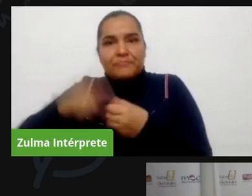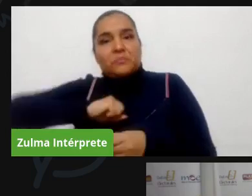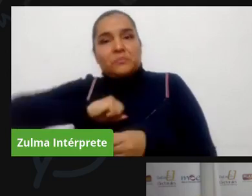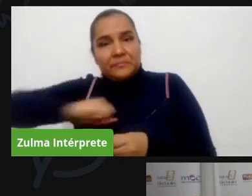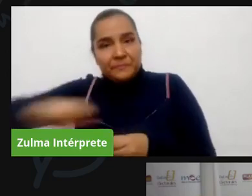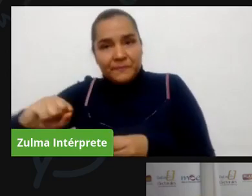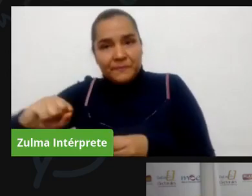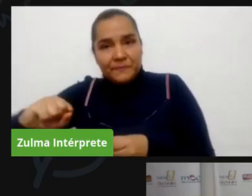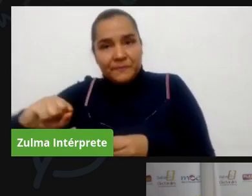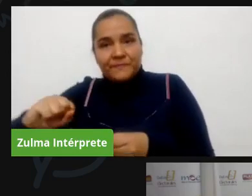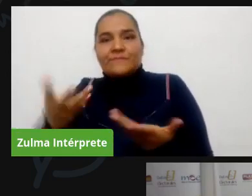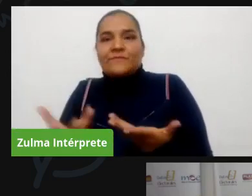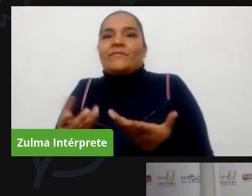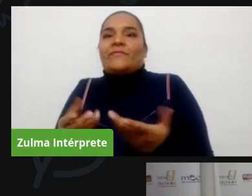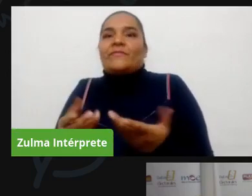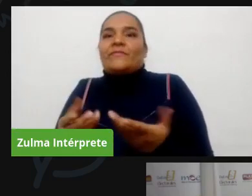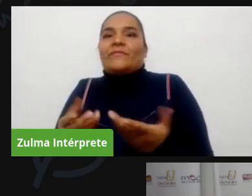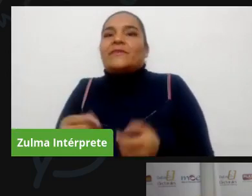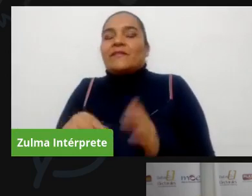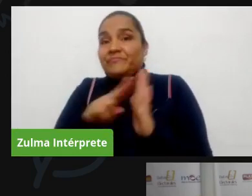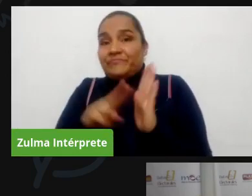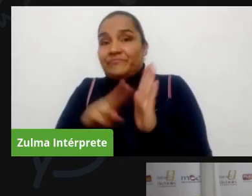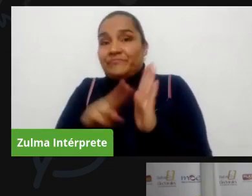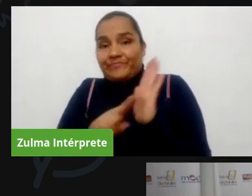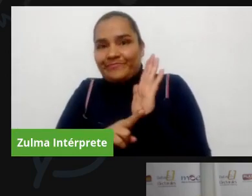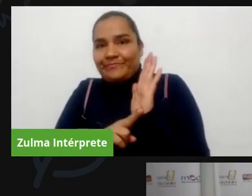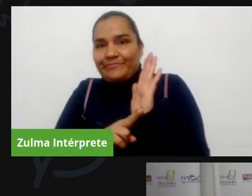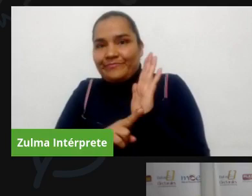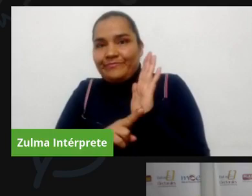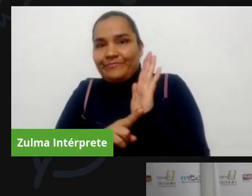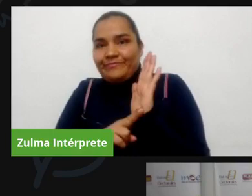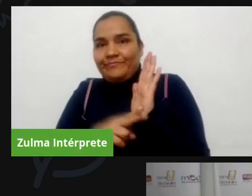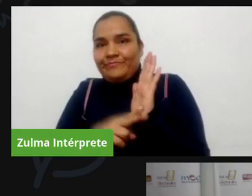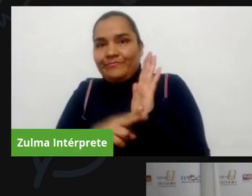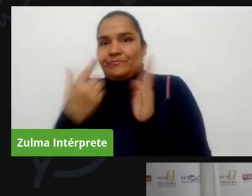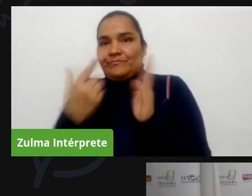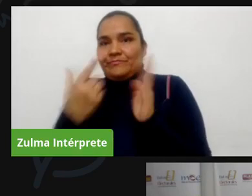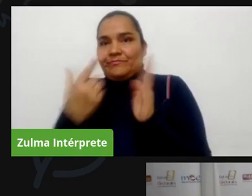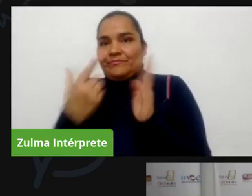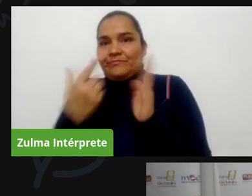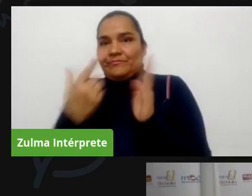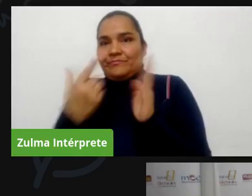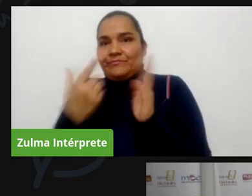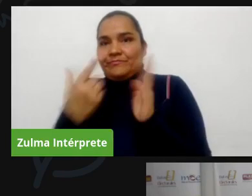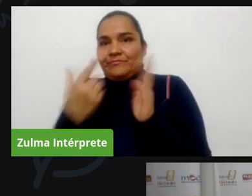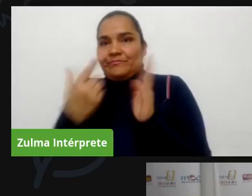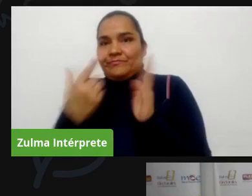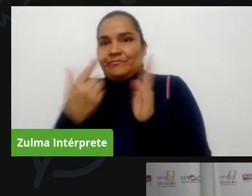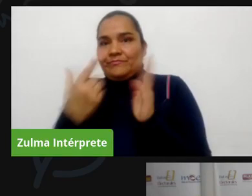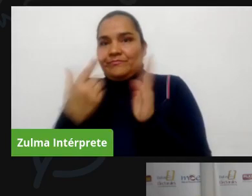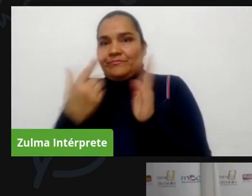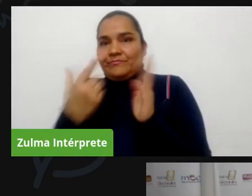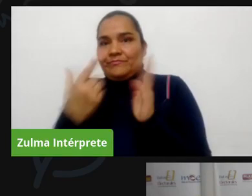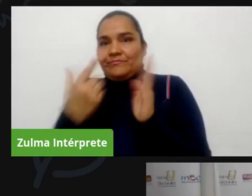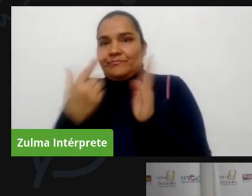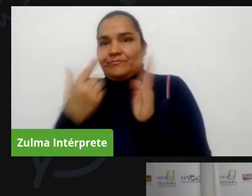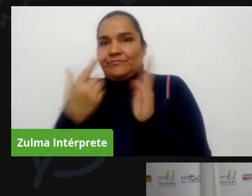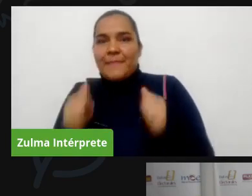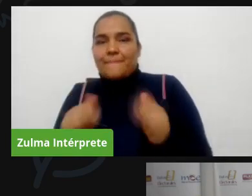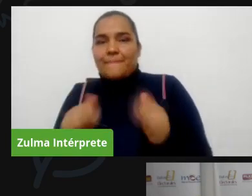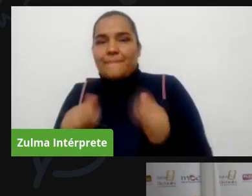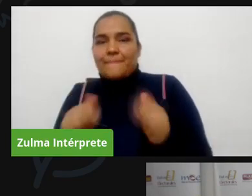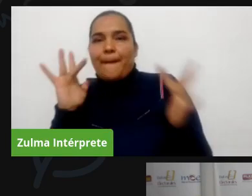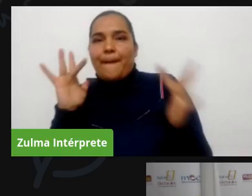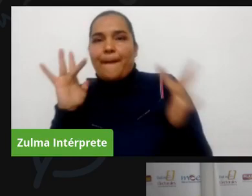violencia que estamos haciendo es que no puede existir ningún proceso de decisión de aquellas personas